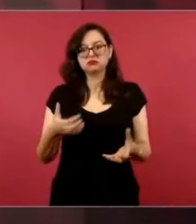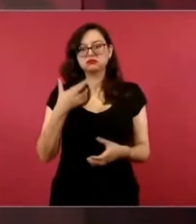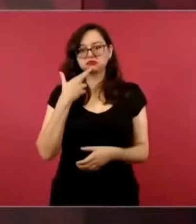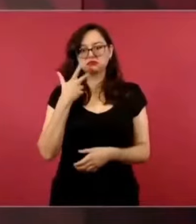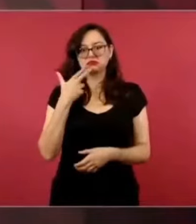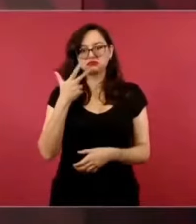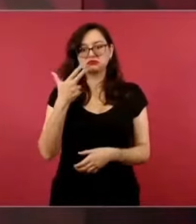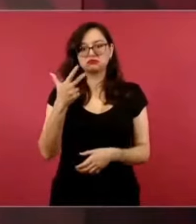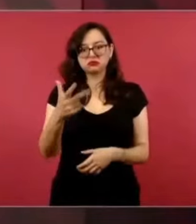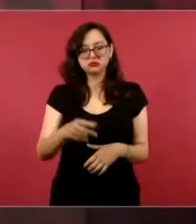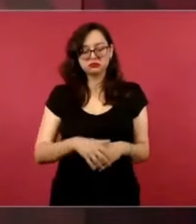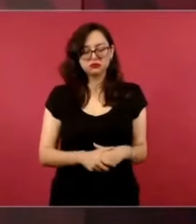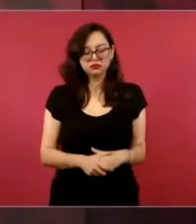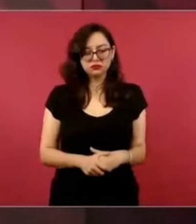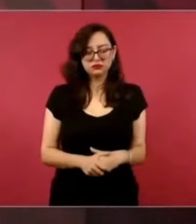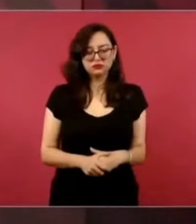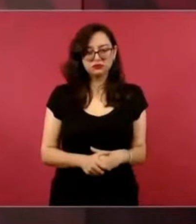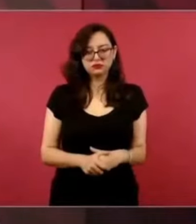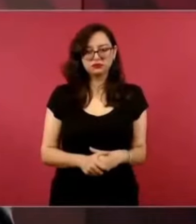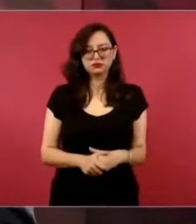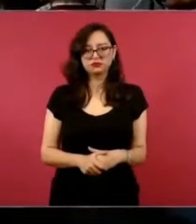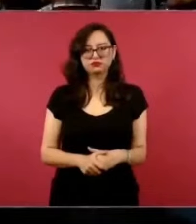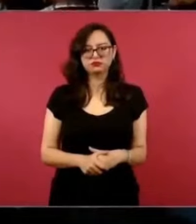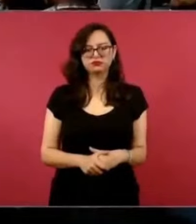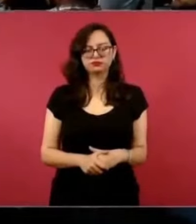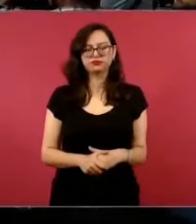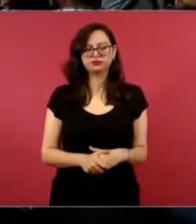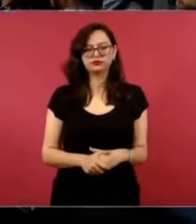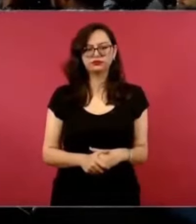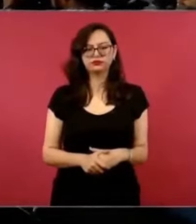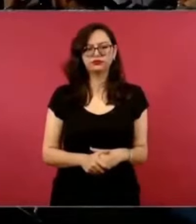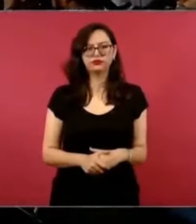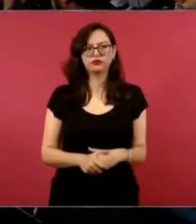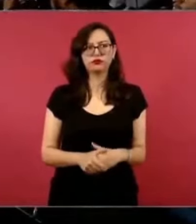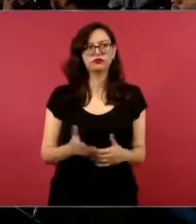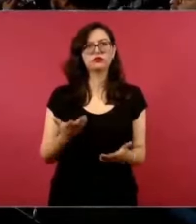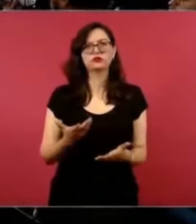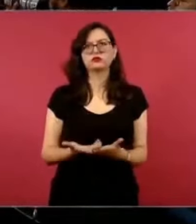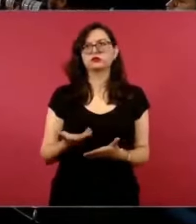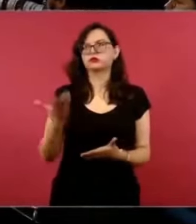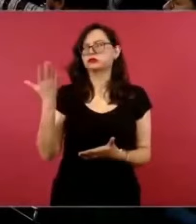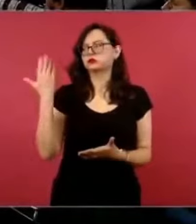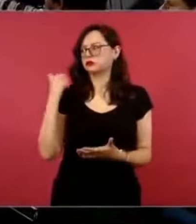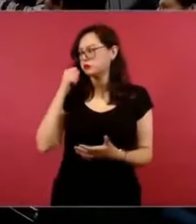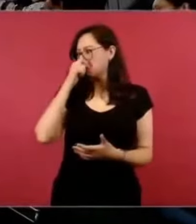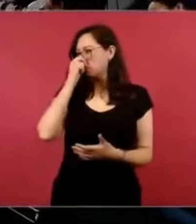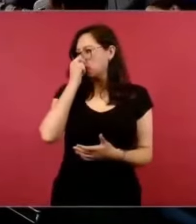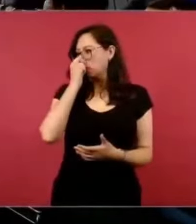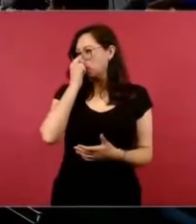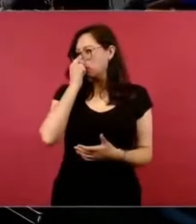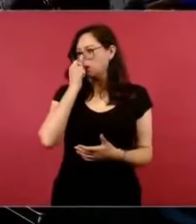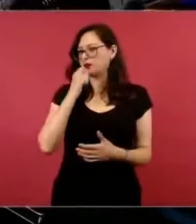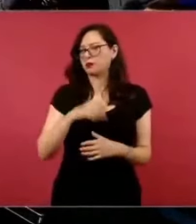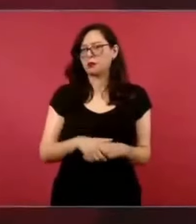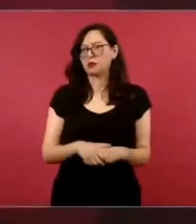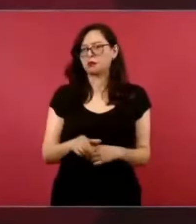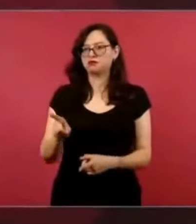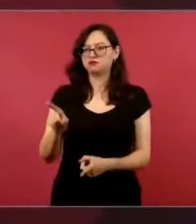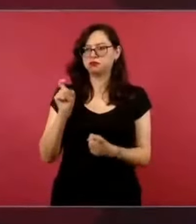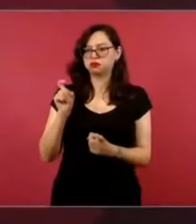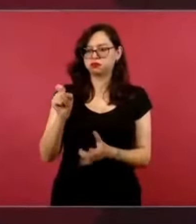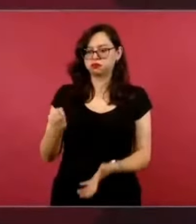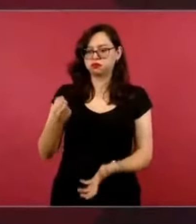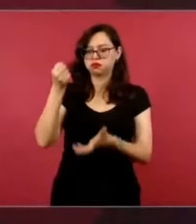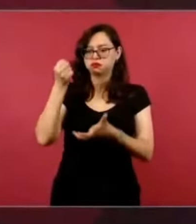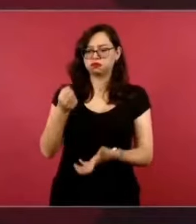nosotros recibimos, recaudamos alrededor del 13